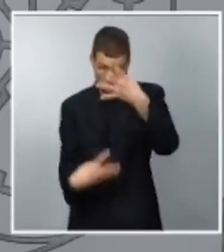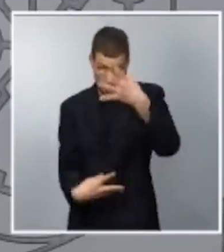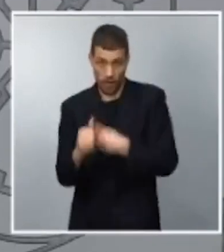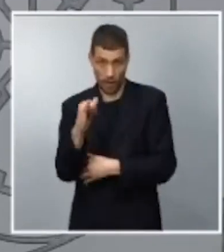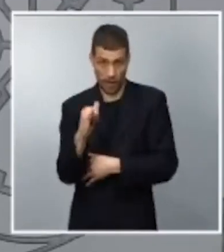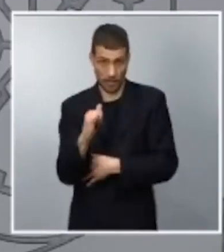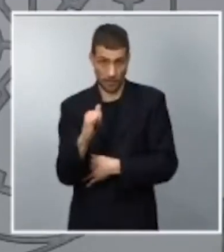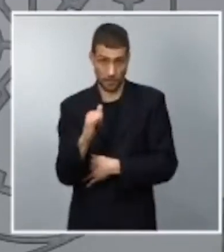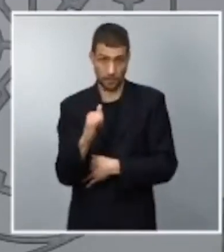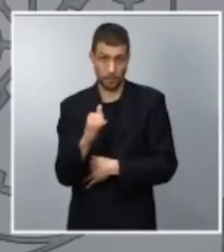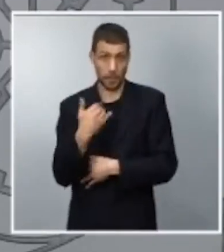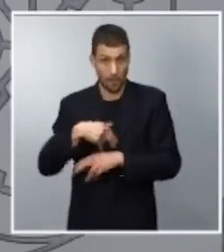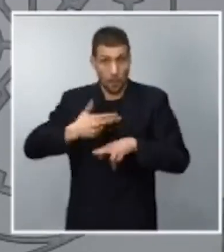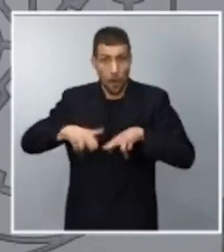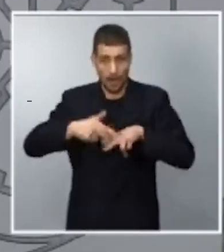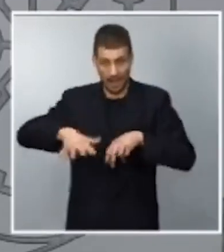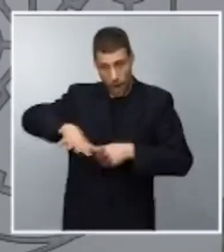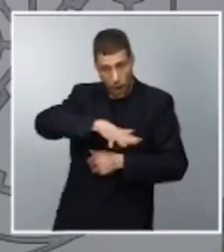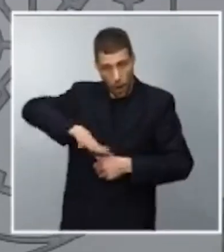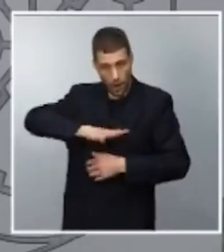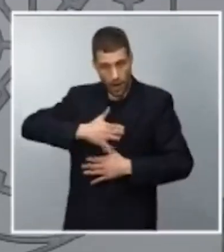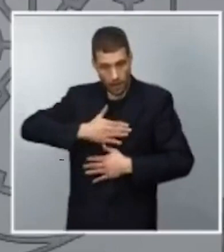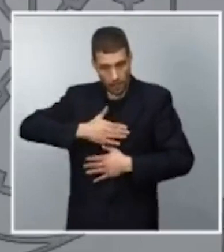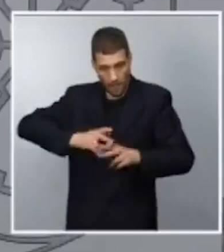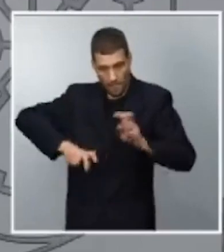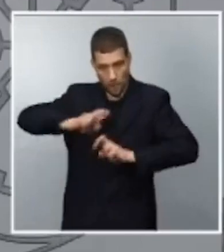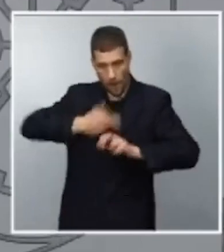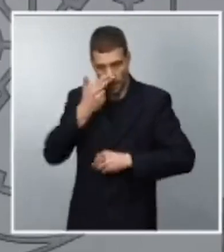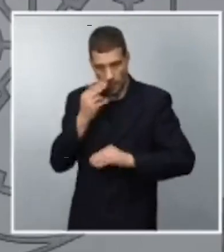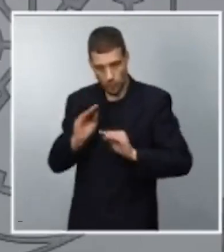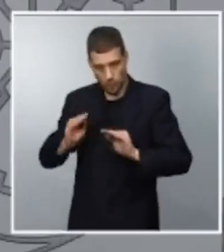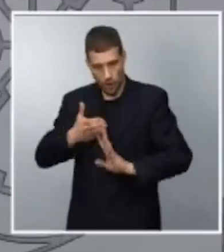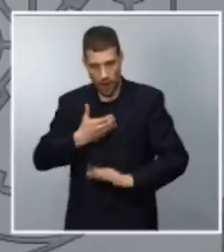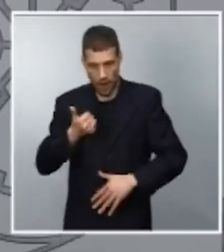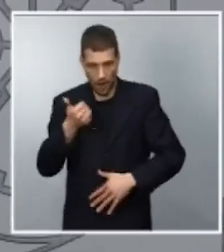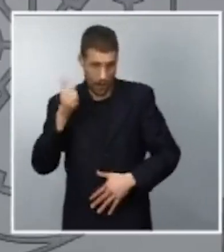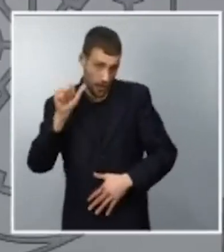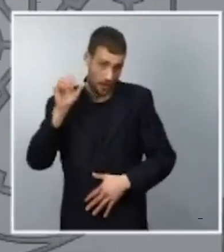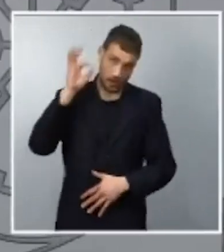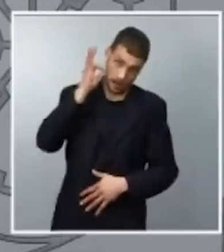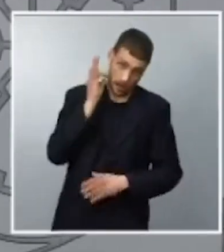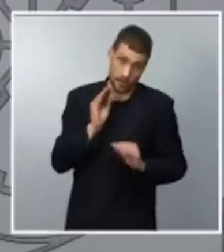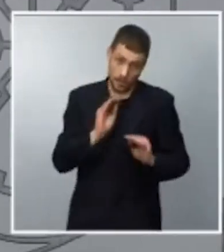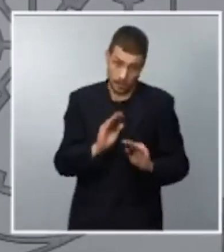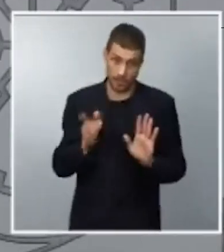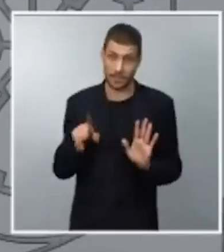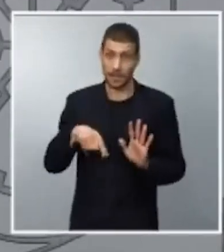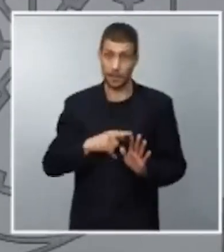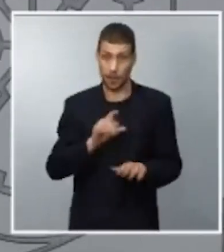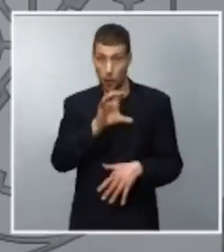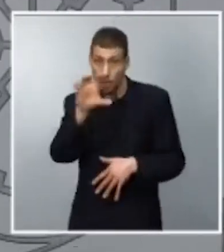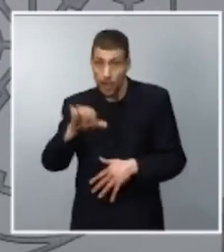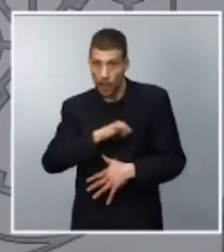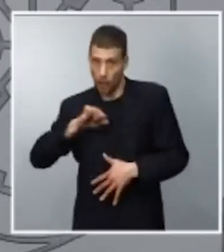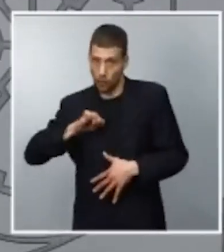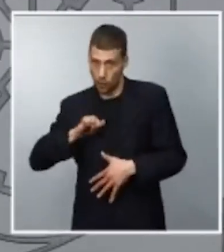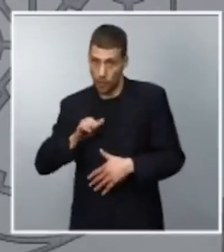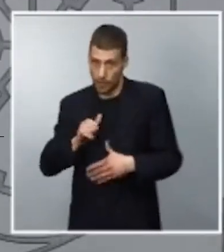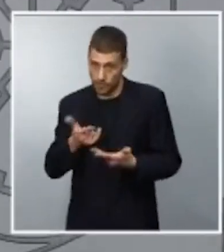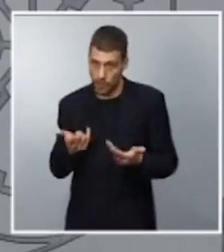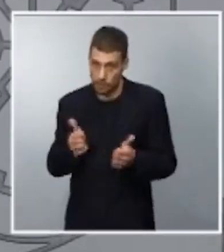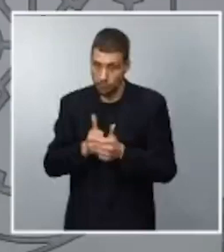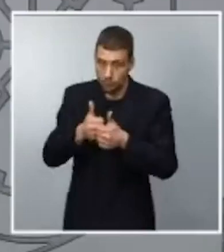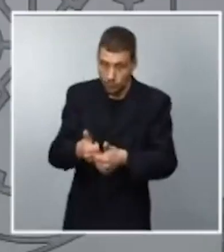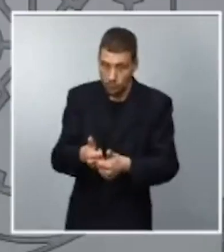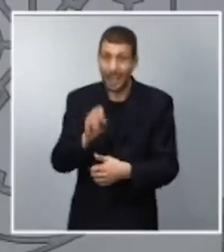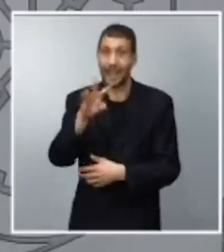de la política local, de los alcaldes y alcaldesas, pero también con el acompañamiento de las comunidades autónomas. Han sido hasta 14 las comunidades autónomas